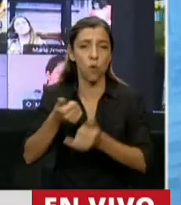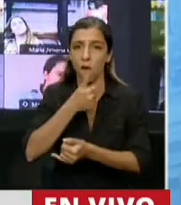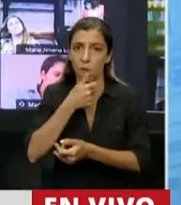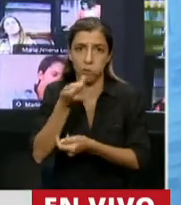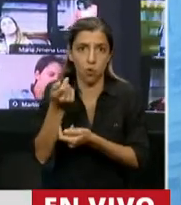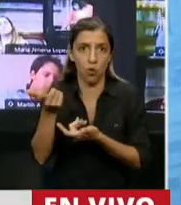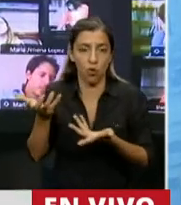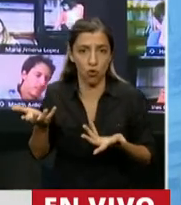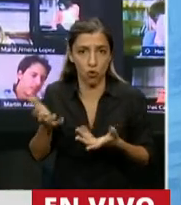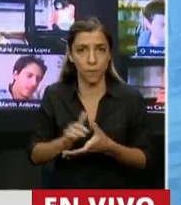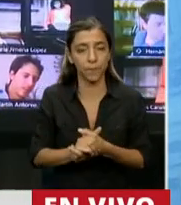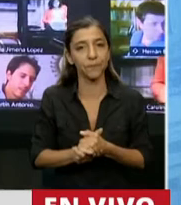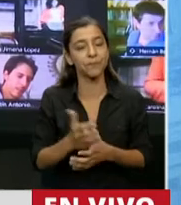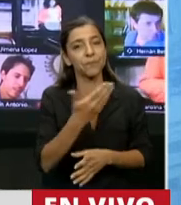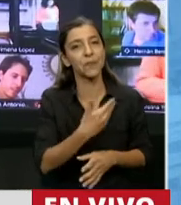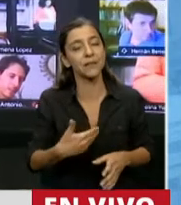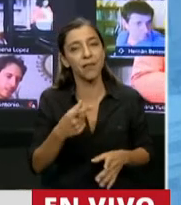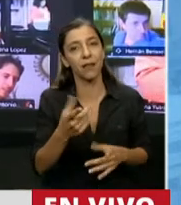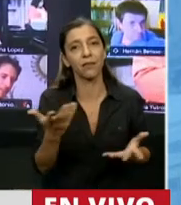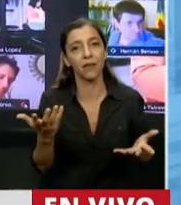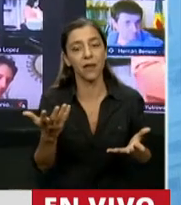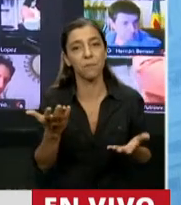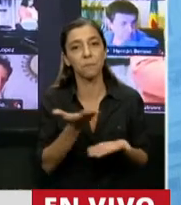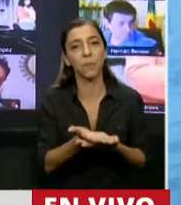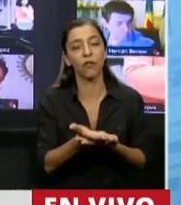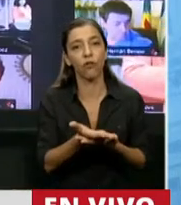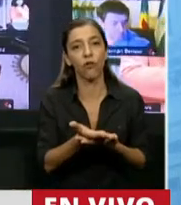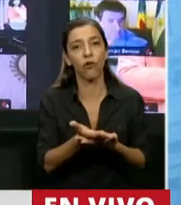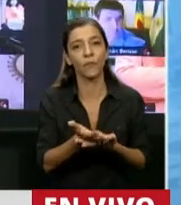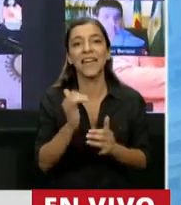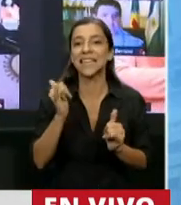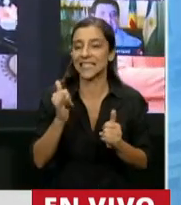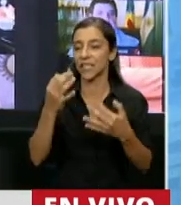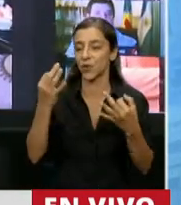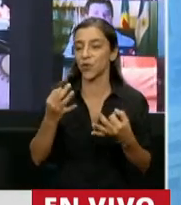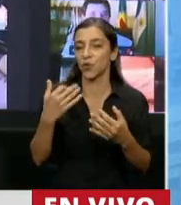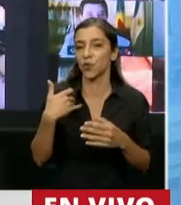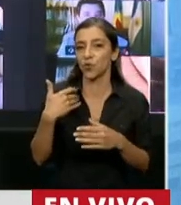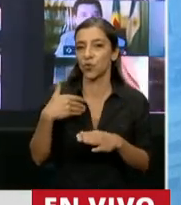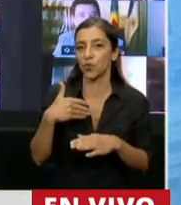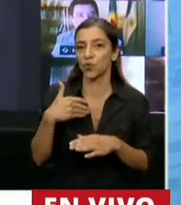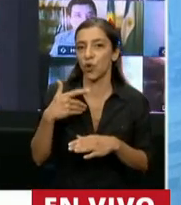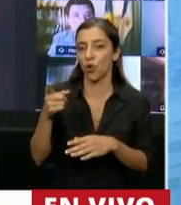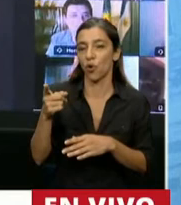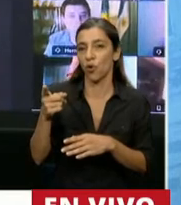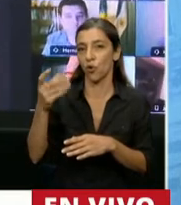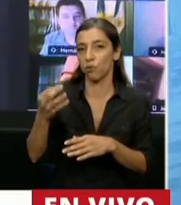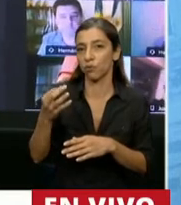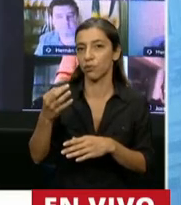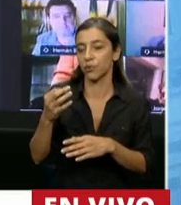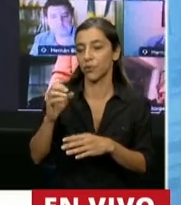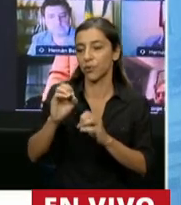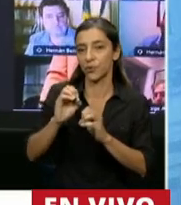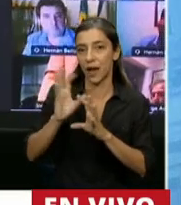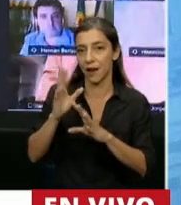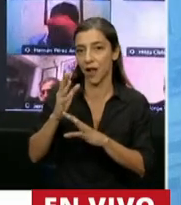300, señor Presidente, le pido... Sí, estaba haciéndole una aclaración a su secretaria